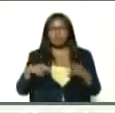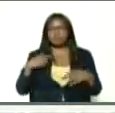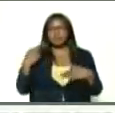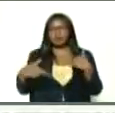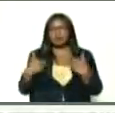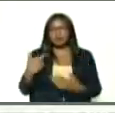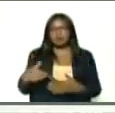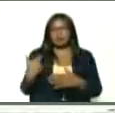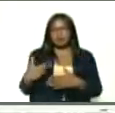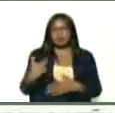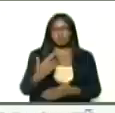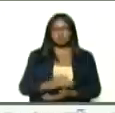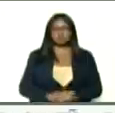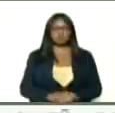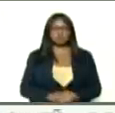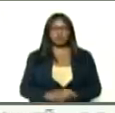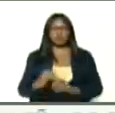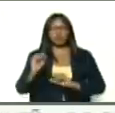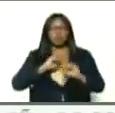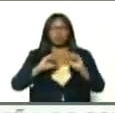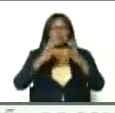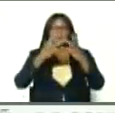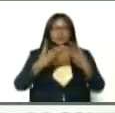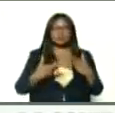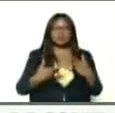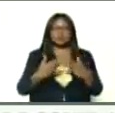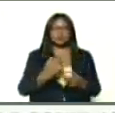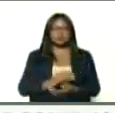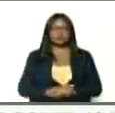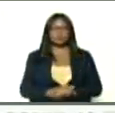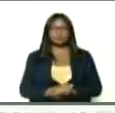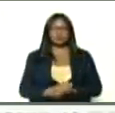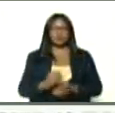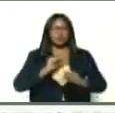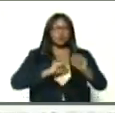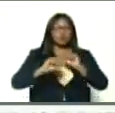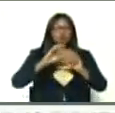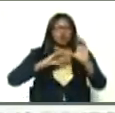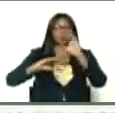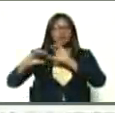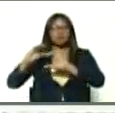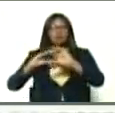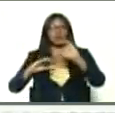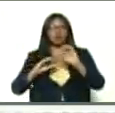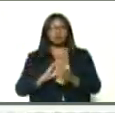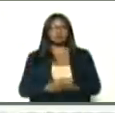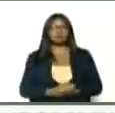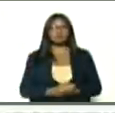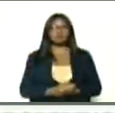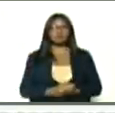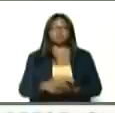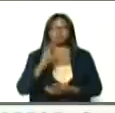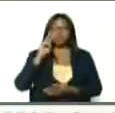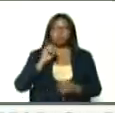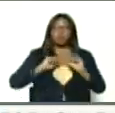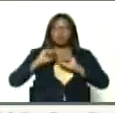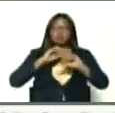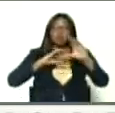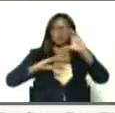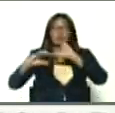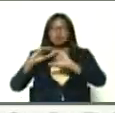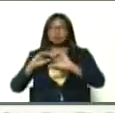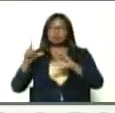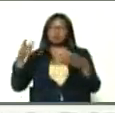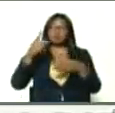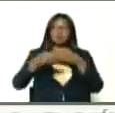etcétera, movimientos empresariales, movimientos de comunicadores, mira, Alfred Nazaret, ustedes que hicieron la reunión